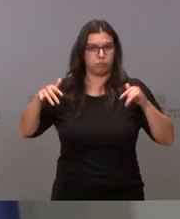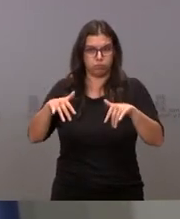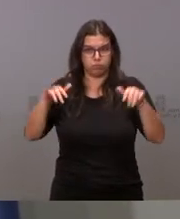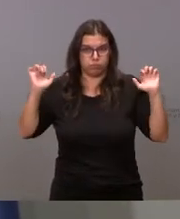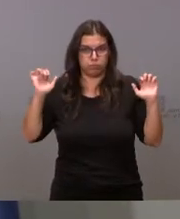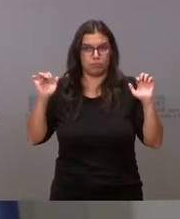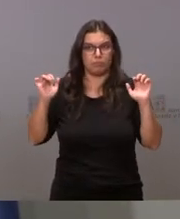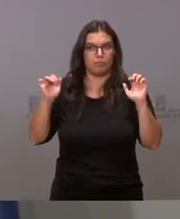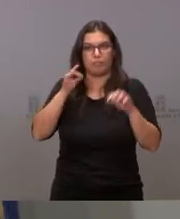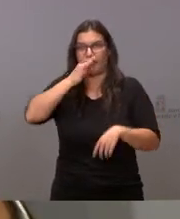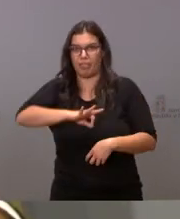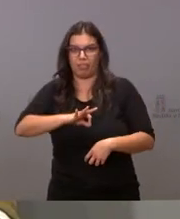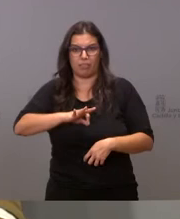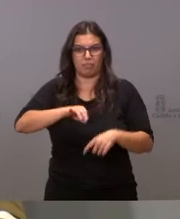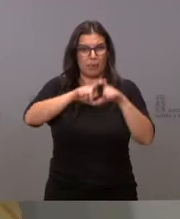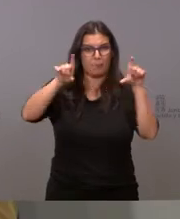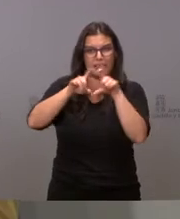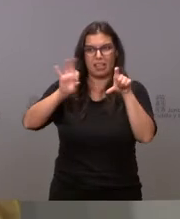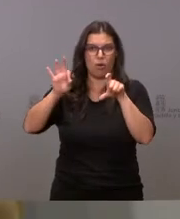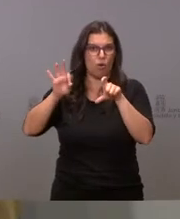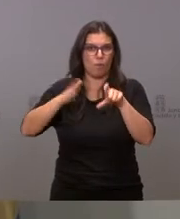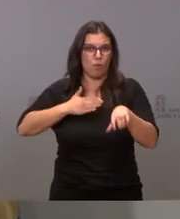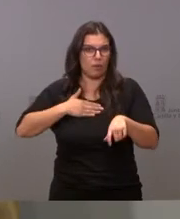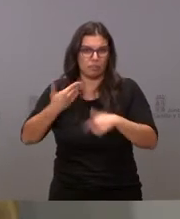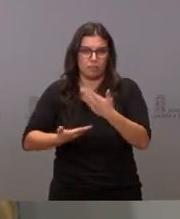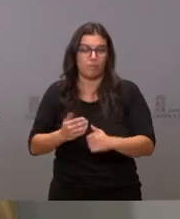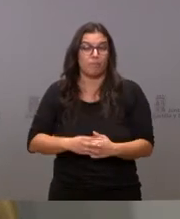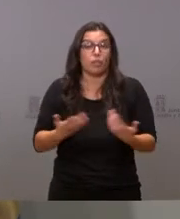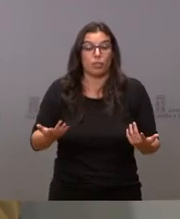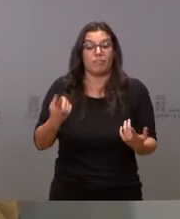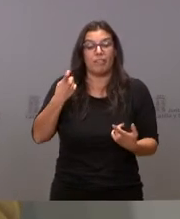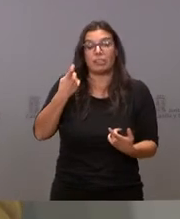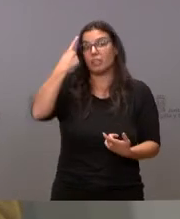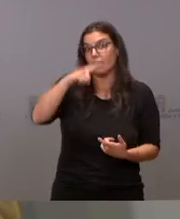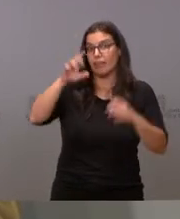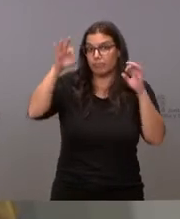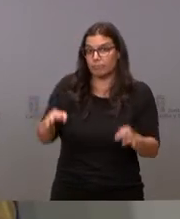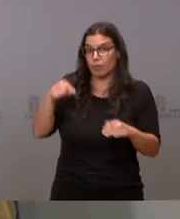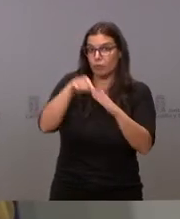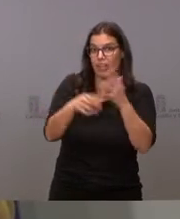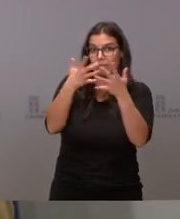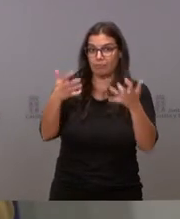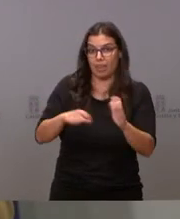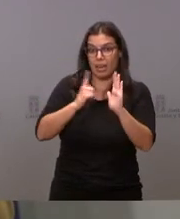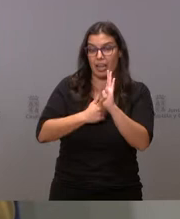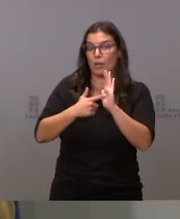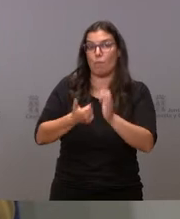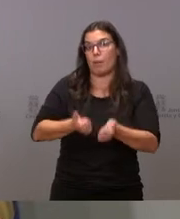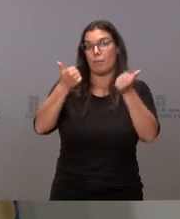de los agentes económicos. Por otra parte, hasta que no se conozca el contenido completo de la ley no podemos manifestarnos